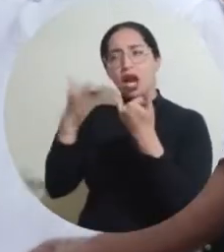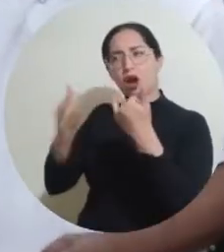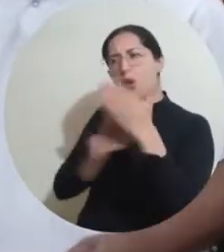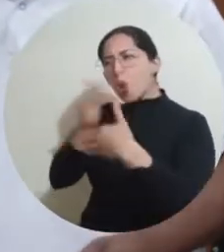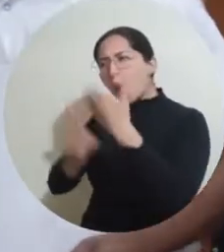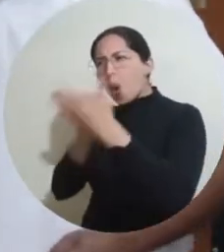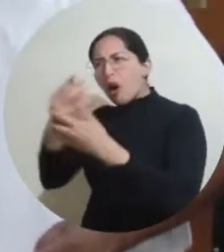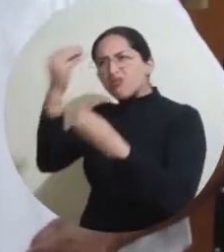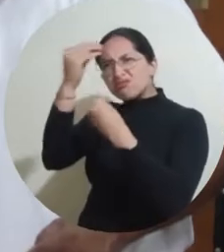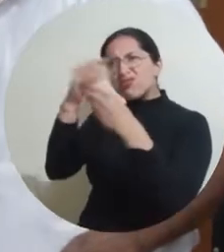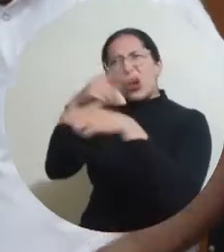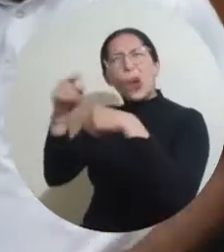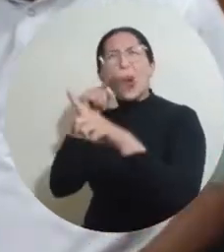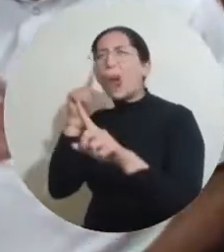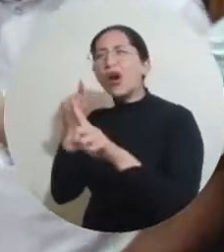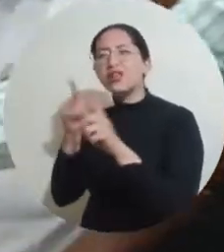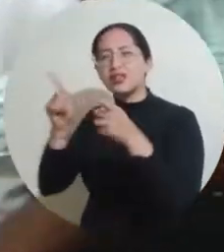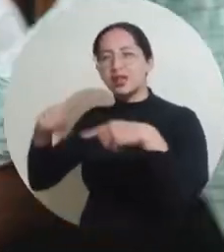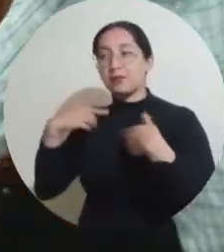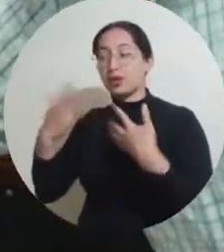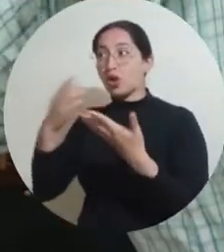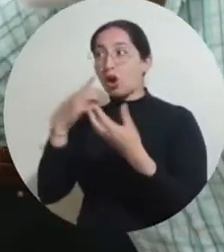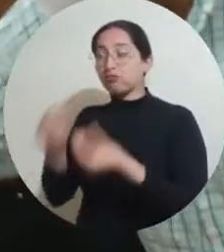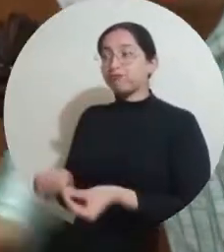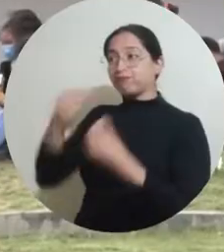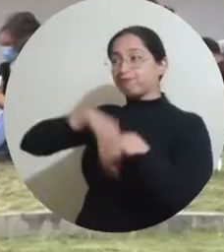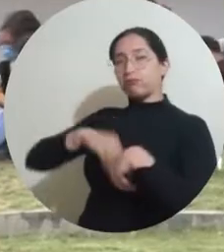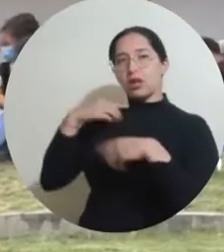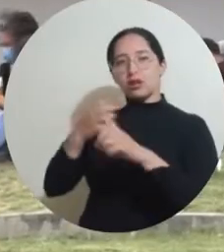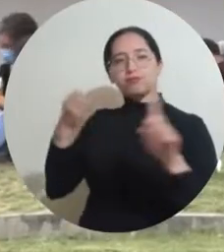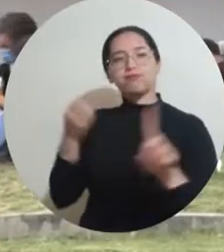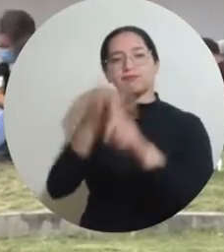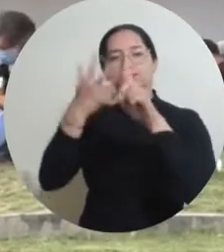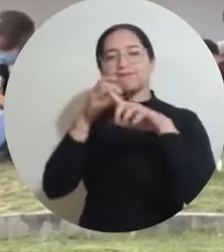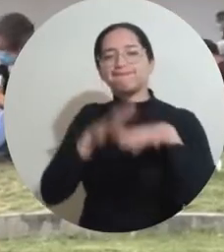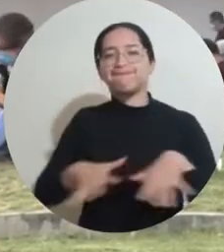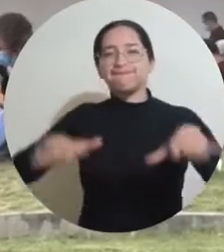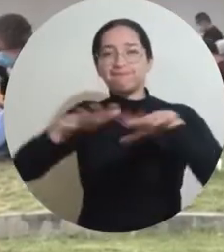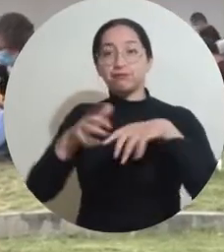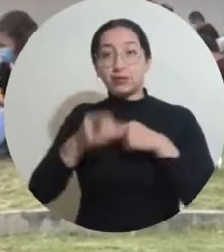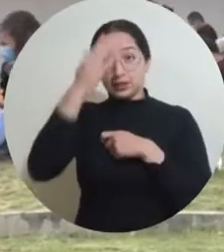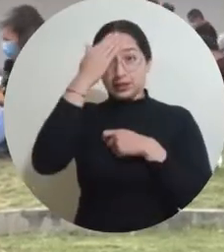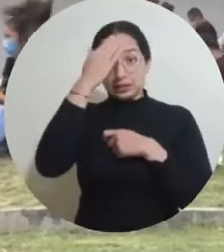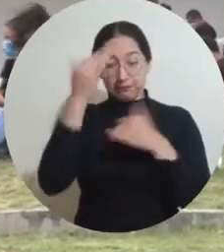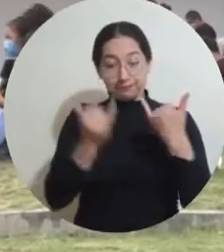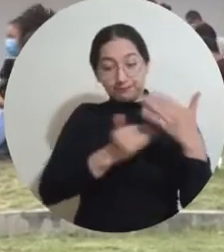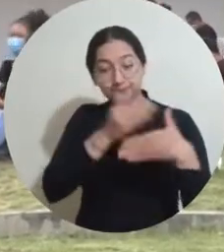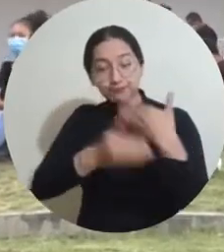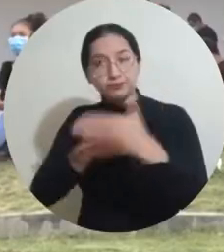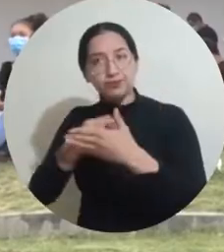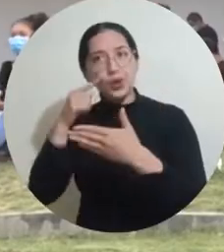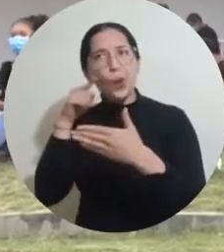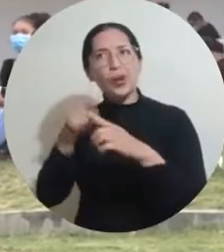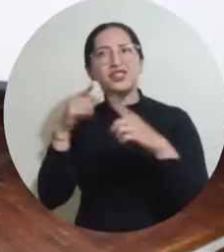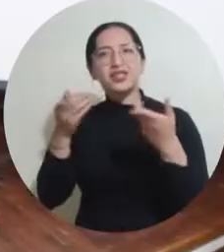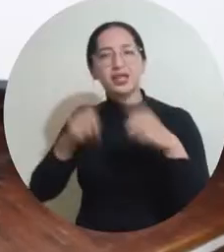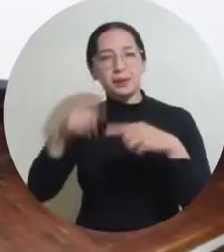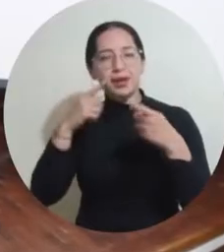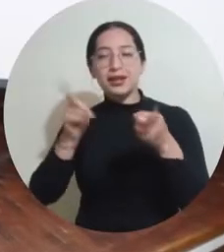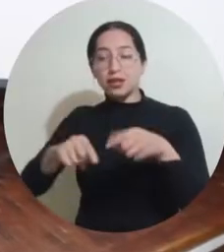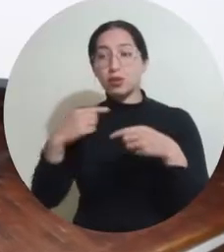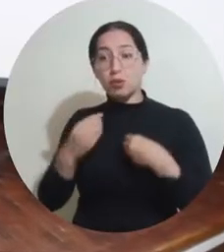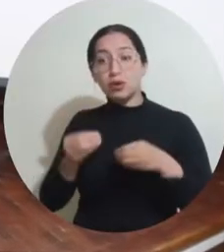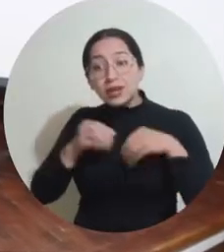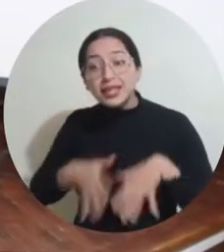creación del doctorado lo que se busca es eso, generar un mayor impacto en el territorio. Y la idea es que también estos procesos redunden en la